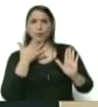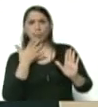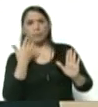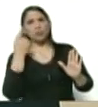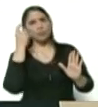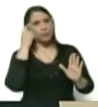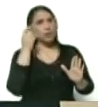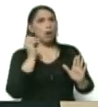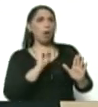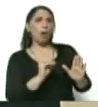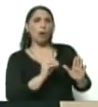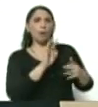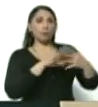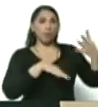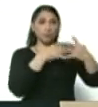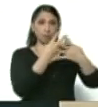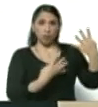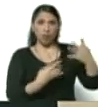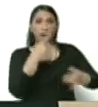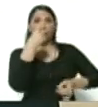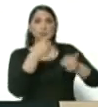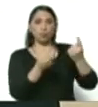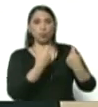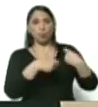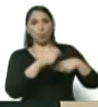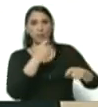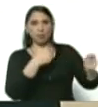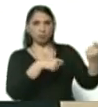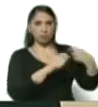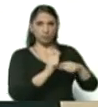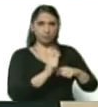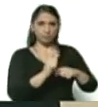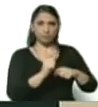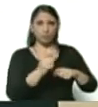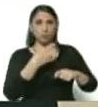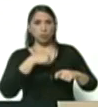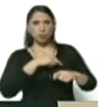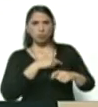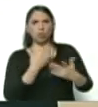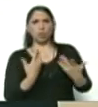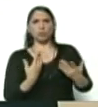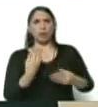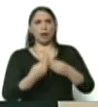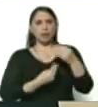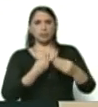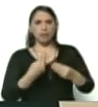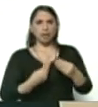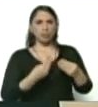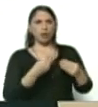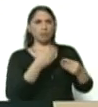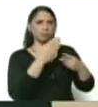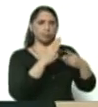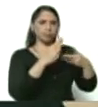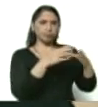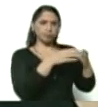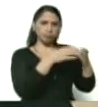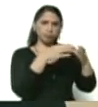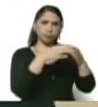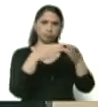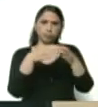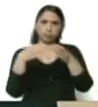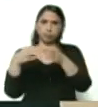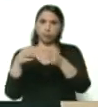bandas horarias, para algunos comercios, estamos haciendo una clasificación y segmentando